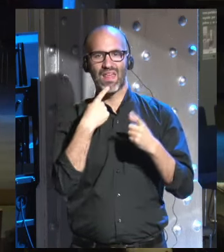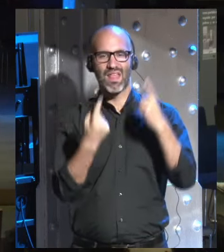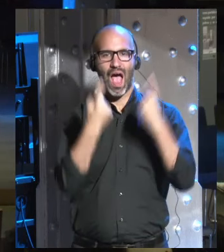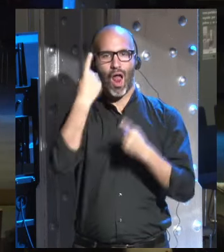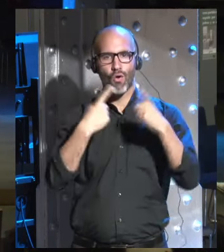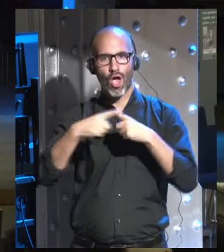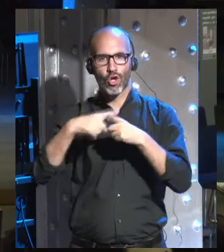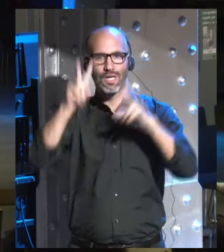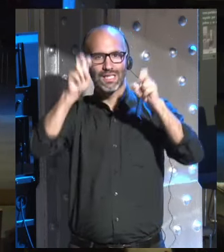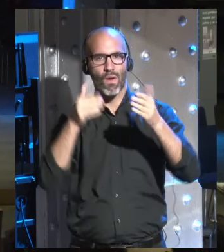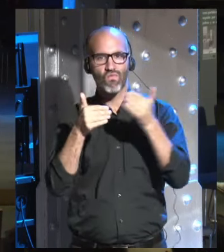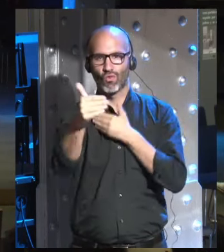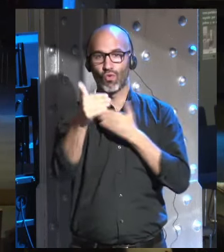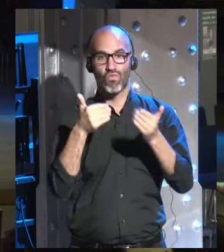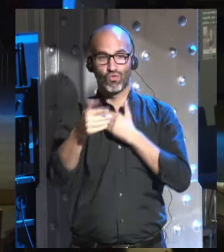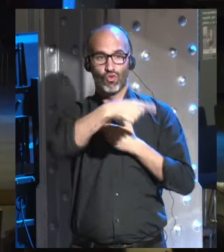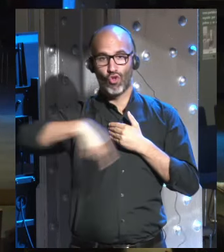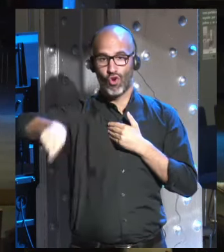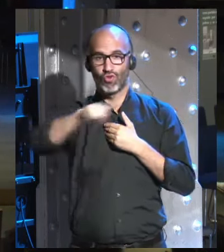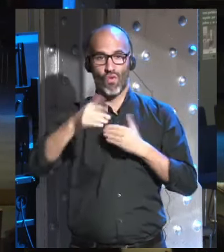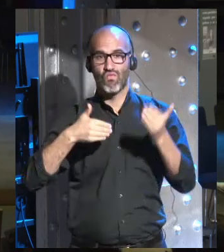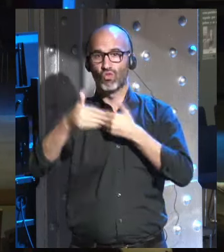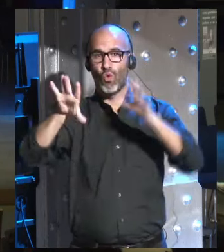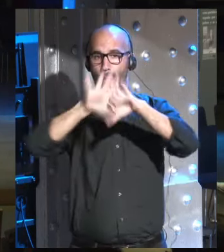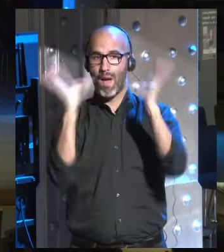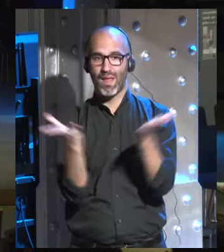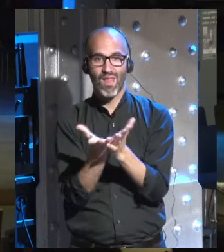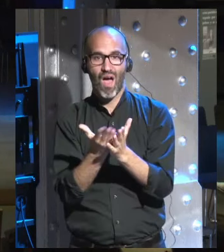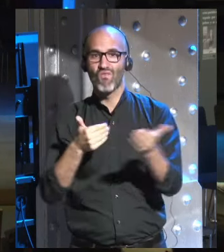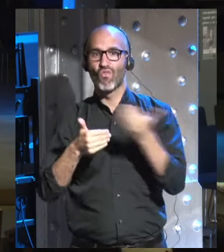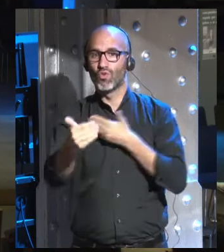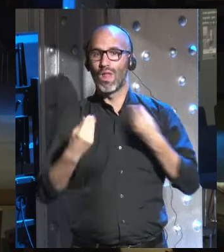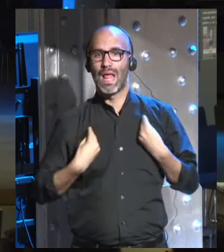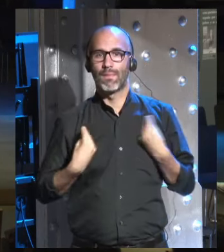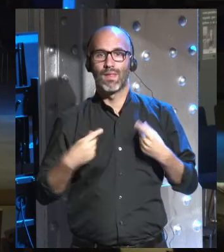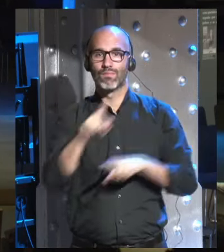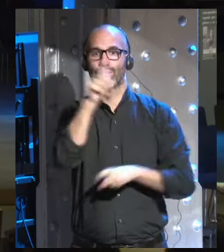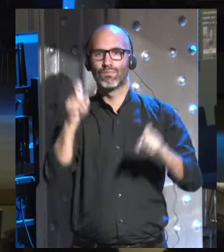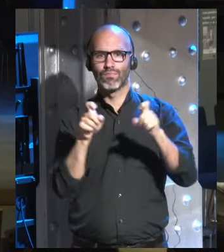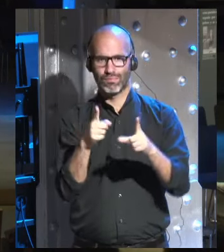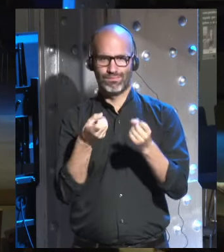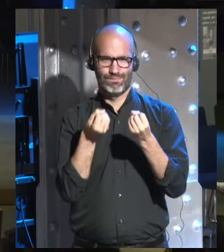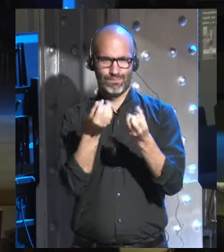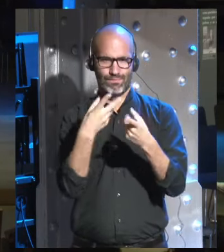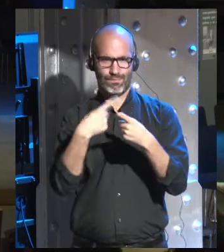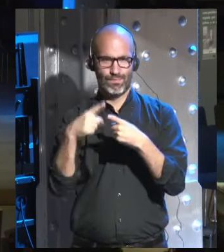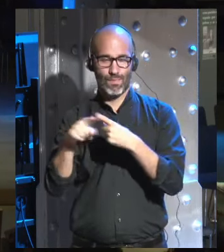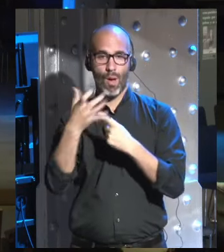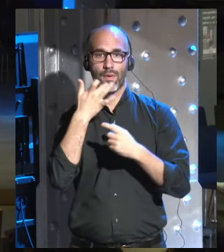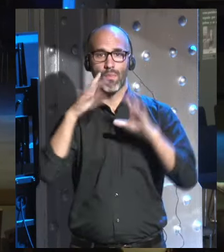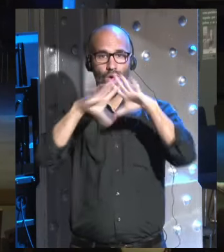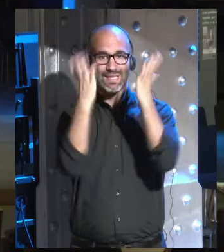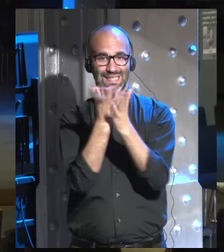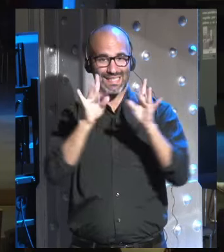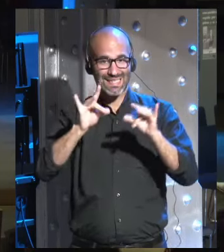sobre el futuro, el futuro de todos nosotros, el futuro de la humanidad, el futuro de la vida, en la Tierra y